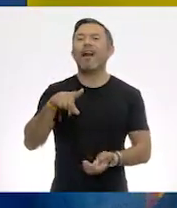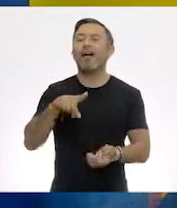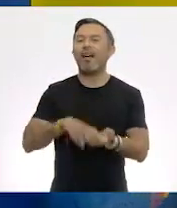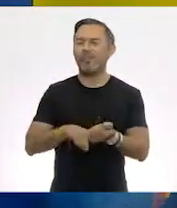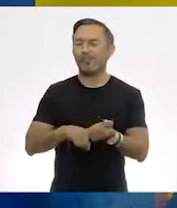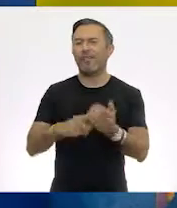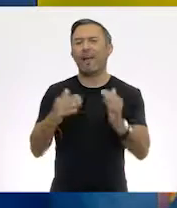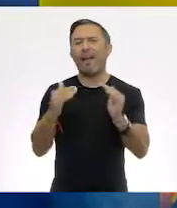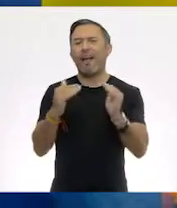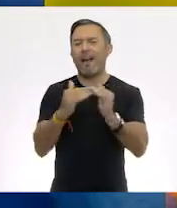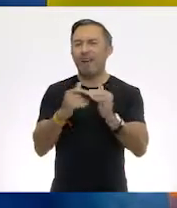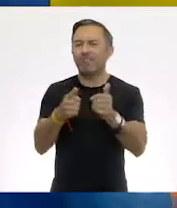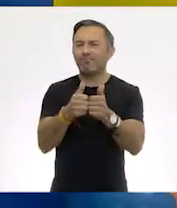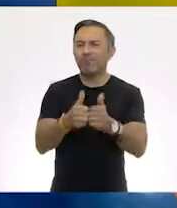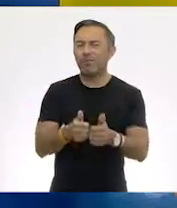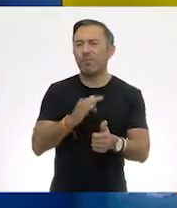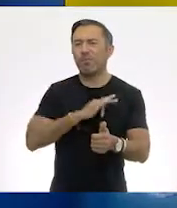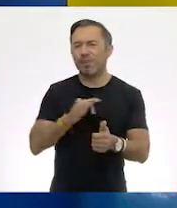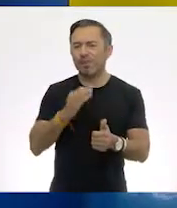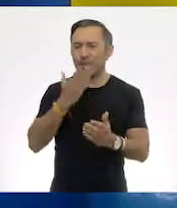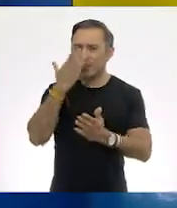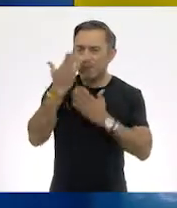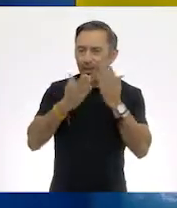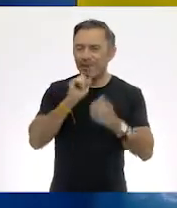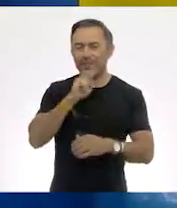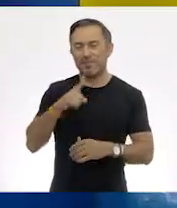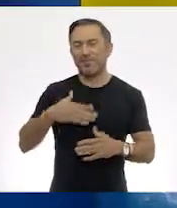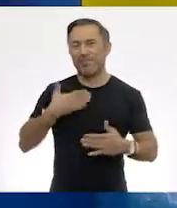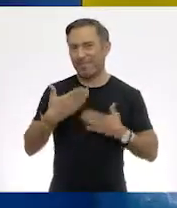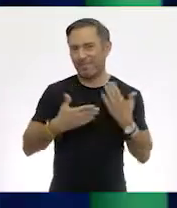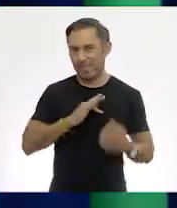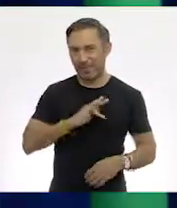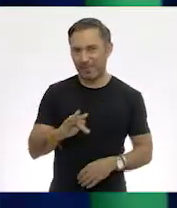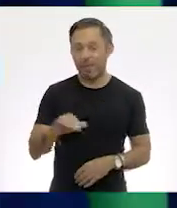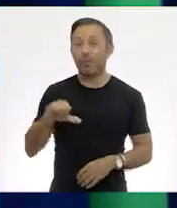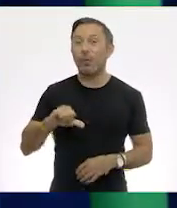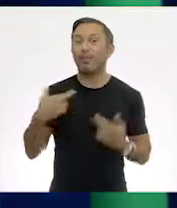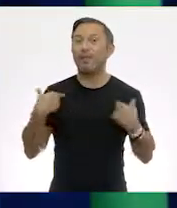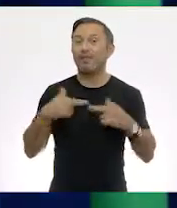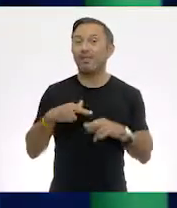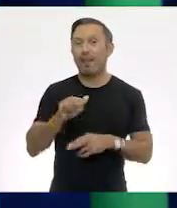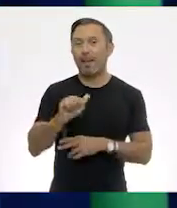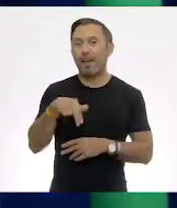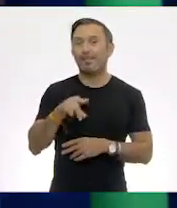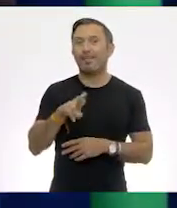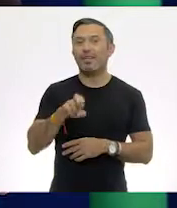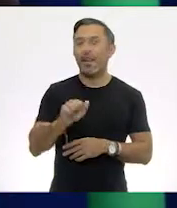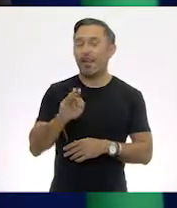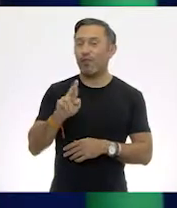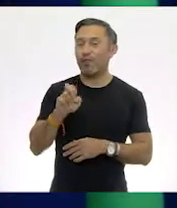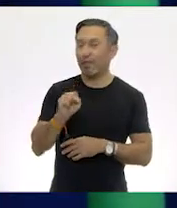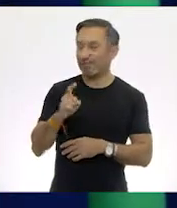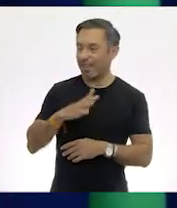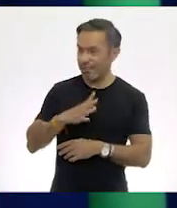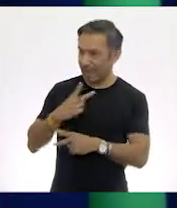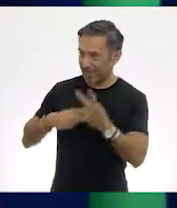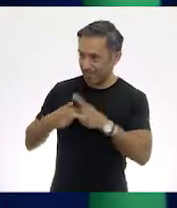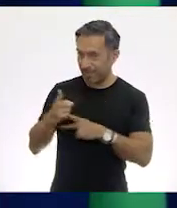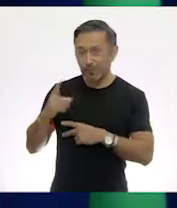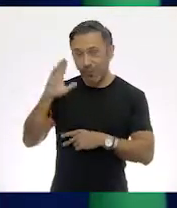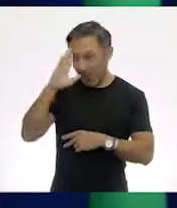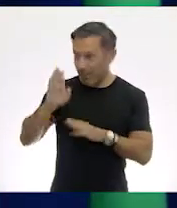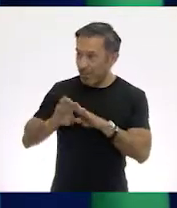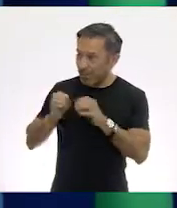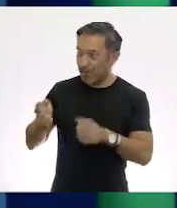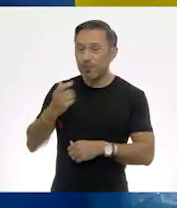divertirnos desde nuestros hogares. Hoy nos acompaña de nuevo la maestra Andrea Flores. Maestra, ¿cómo está? Hola, Juan Carlos, muy bien, gracias.